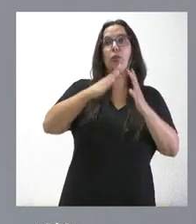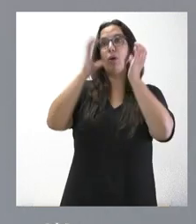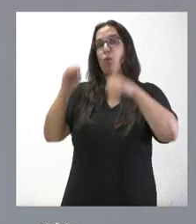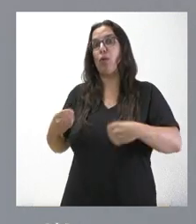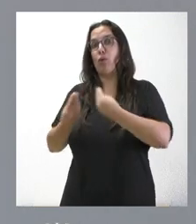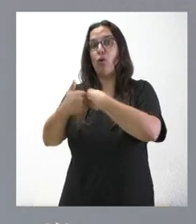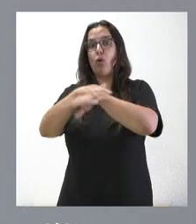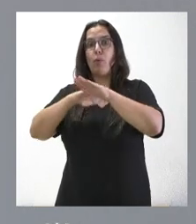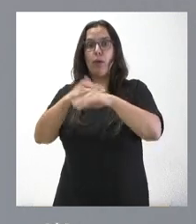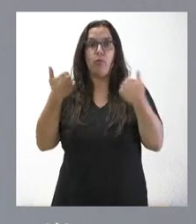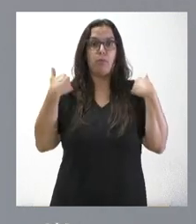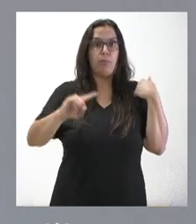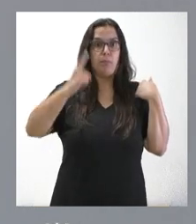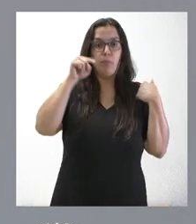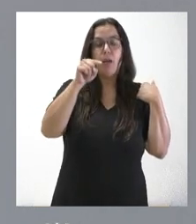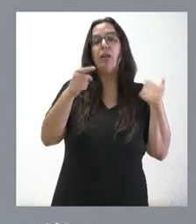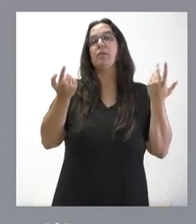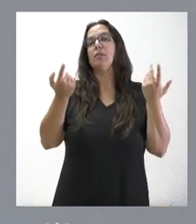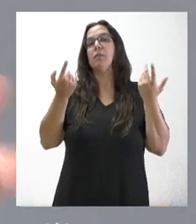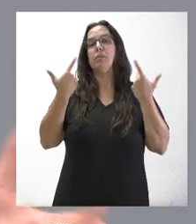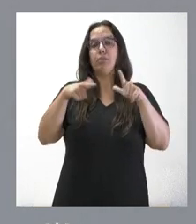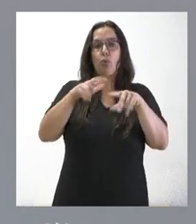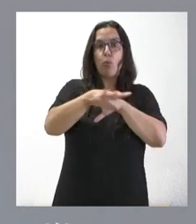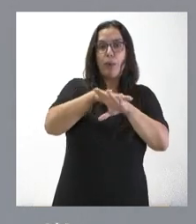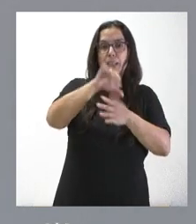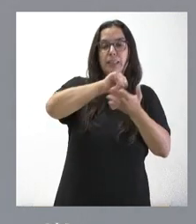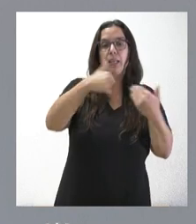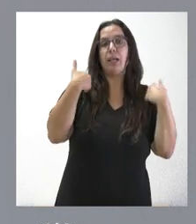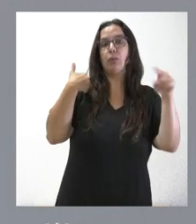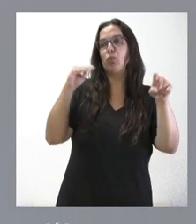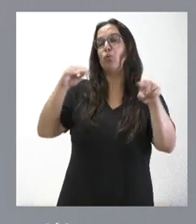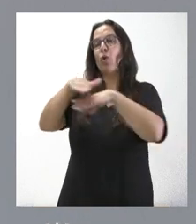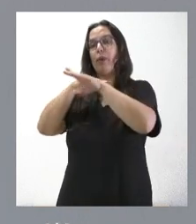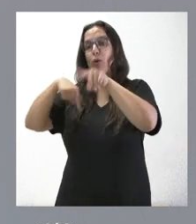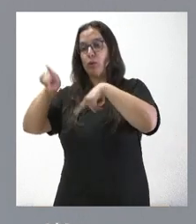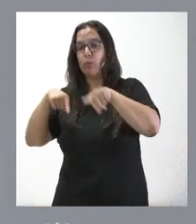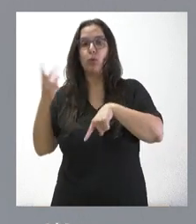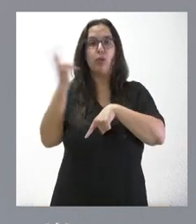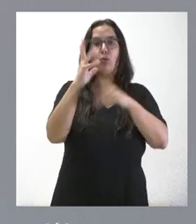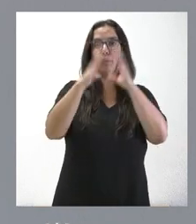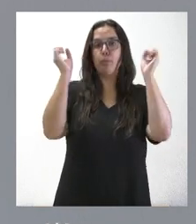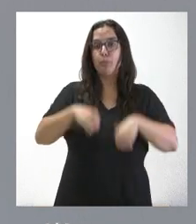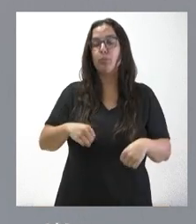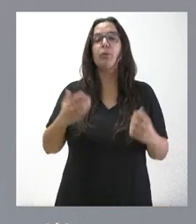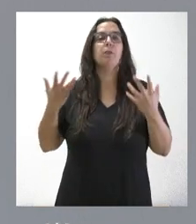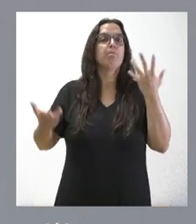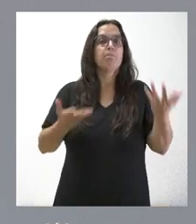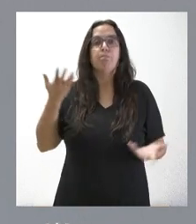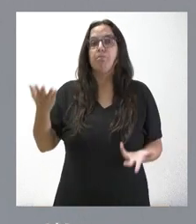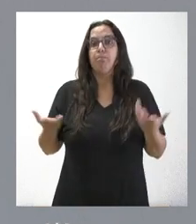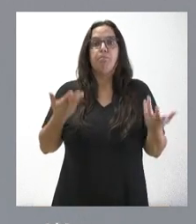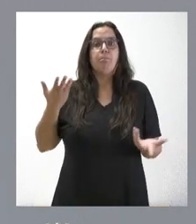principales competencias, el Ayuntamiento de la Comunidad Urbanística, el Gobierno la competencia en materia de transporte y de infraestructura del transporte, pues la que